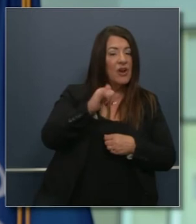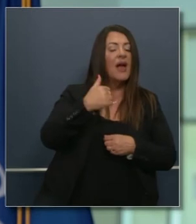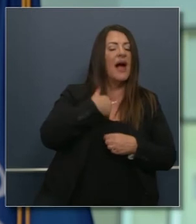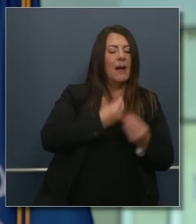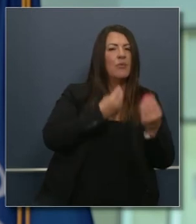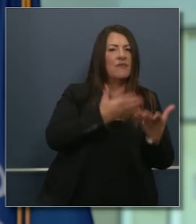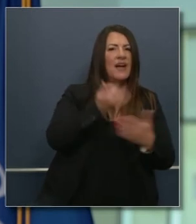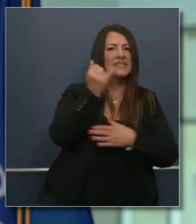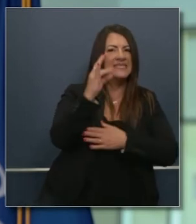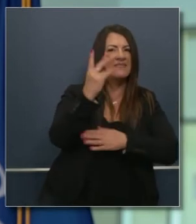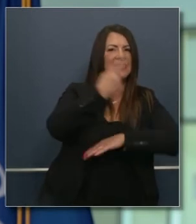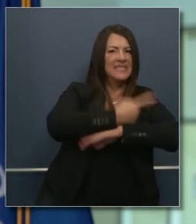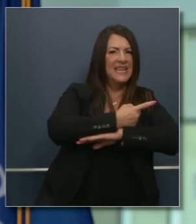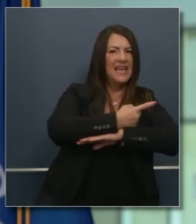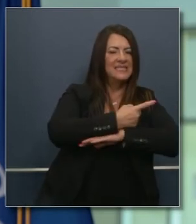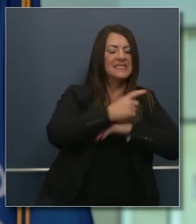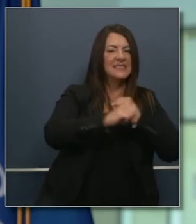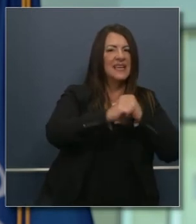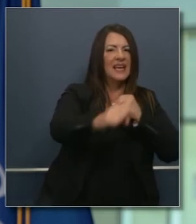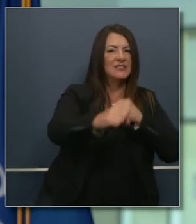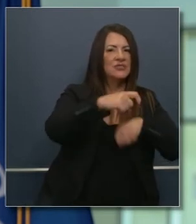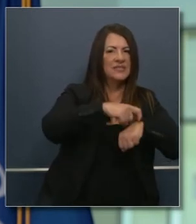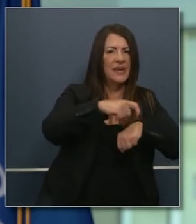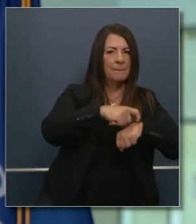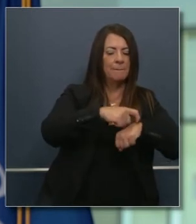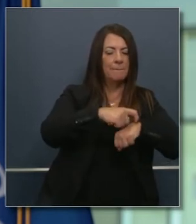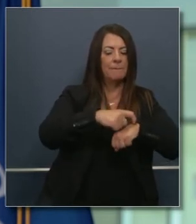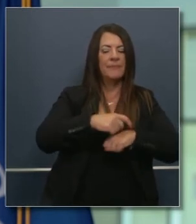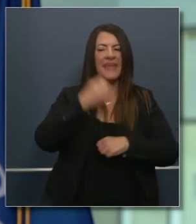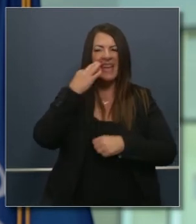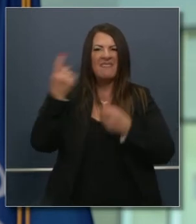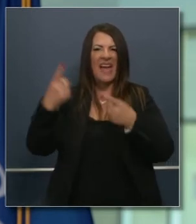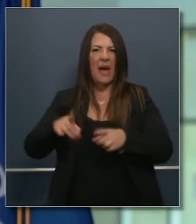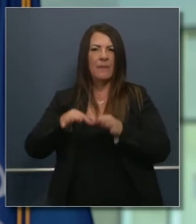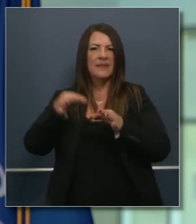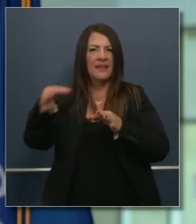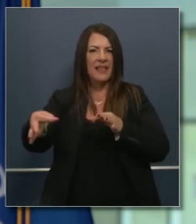ventana de 17 días si ocurre algún problema con el servicio postal